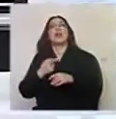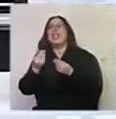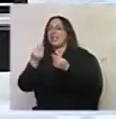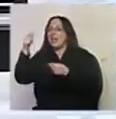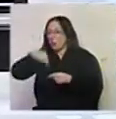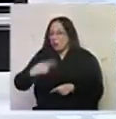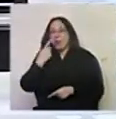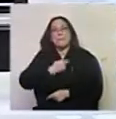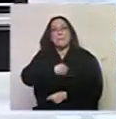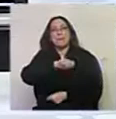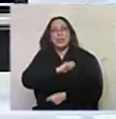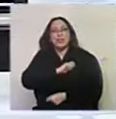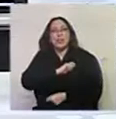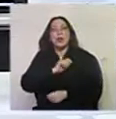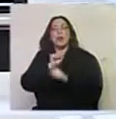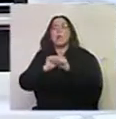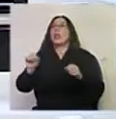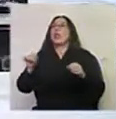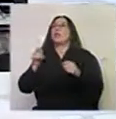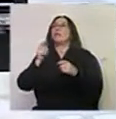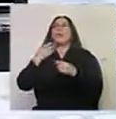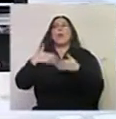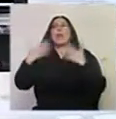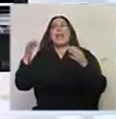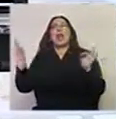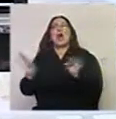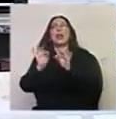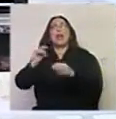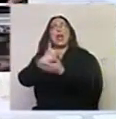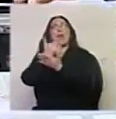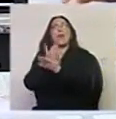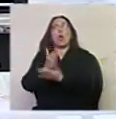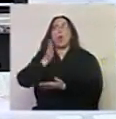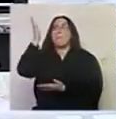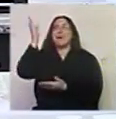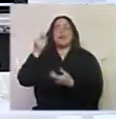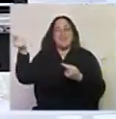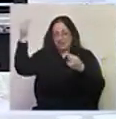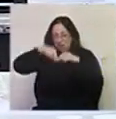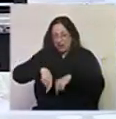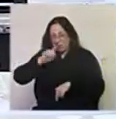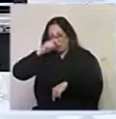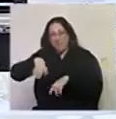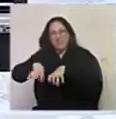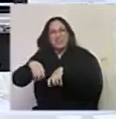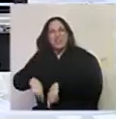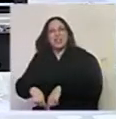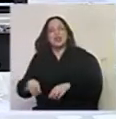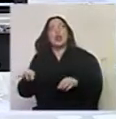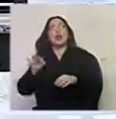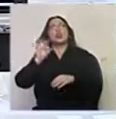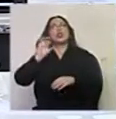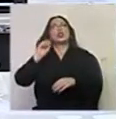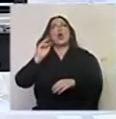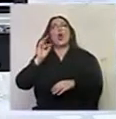español que tiene la posibilidad de tocar en cualquier orquesta europea viviendo en Montevideo y tocando en la orquesta del Sodre